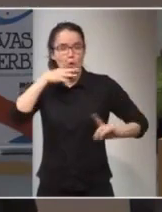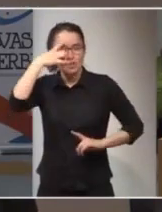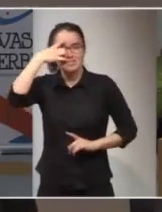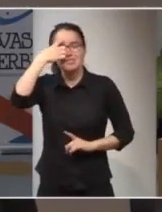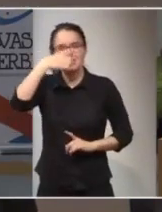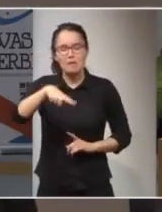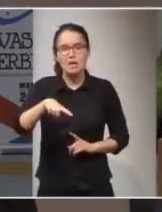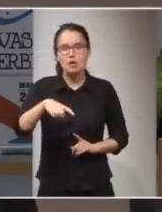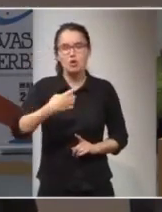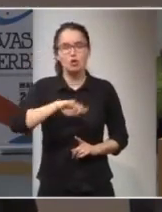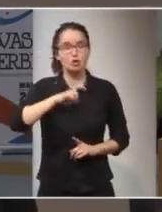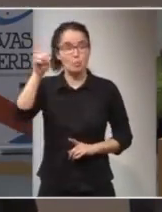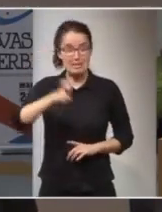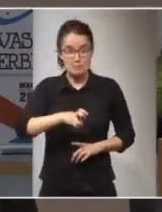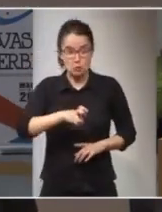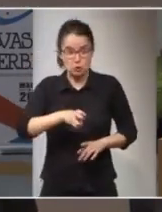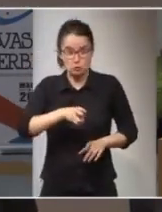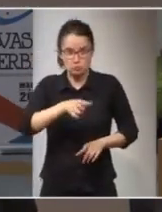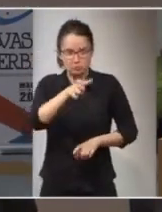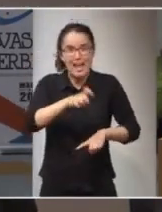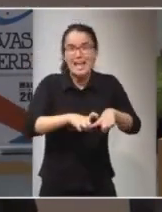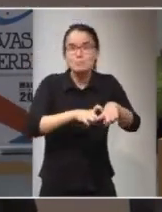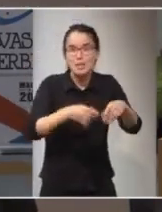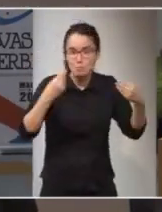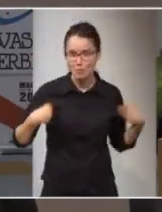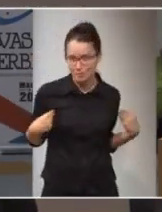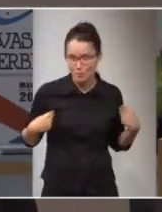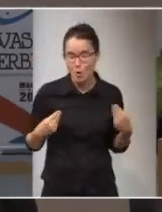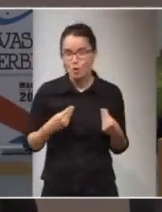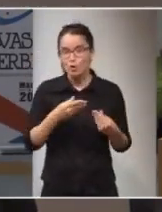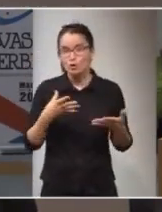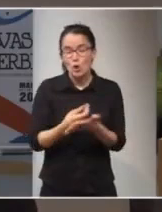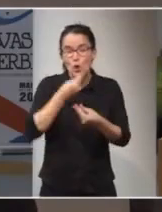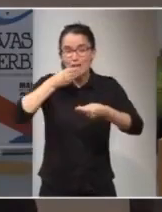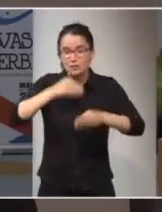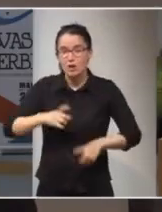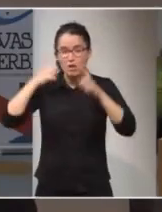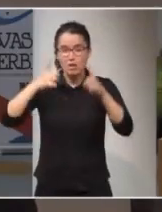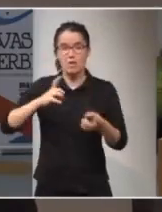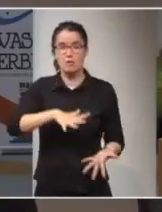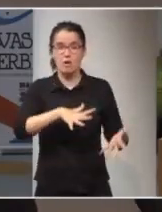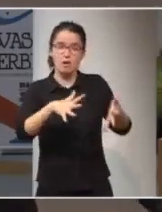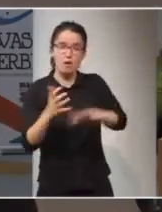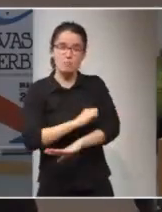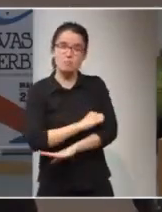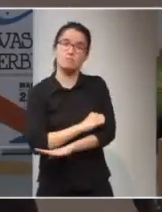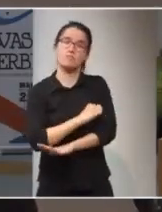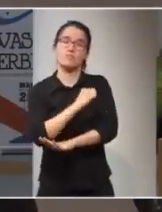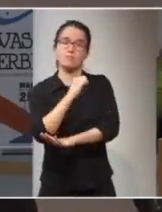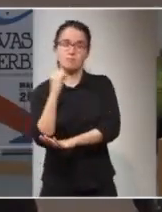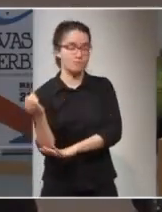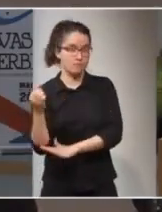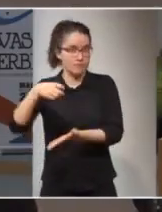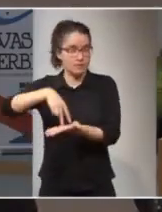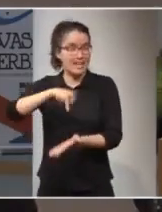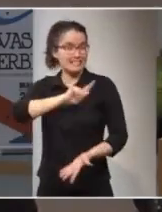que venimos de la misma especie, que venimos a través de toda esa historia tratando de evolucionar y que es el sentimiento que nos hermana.